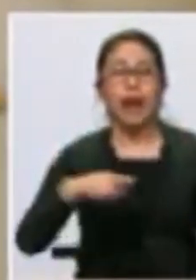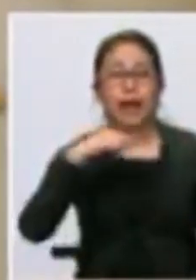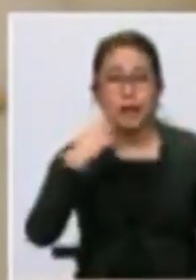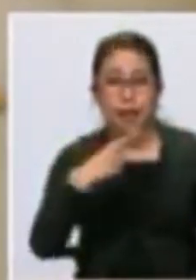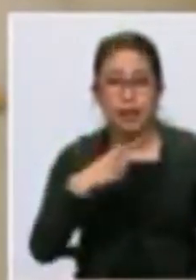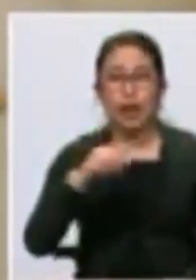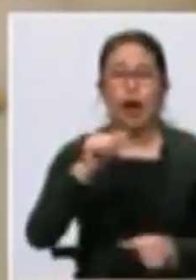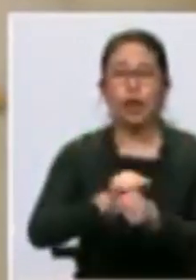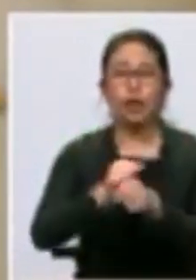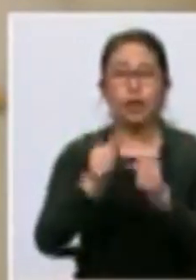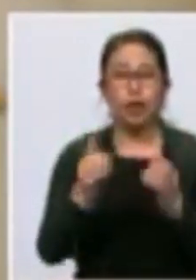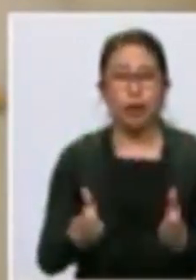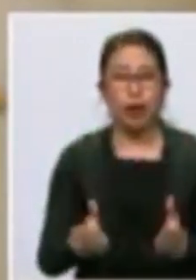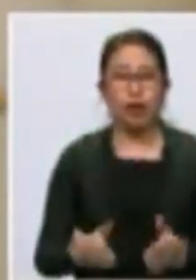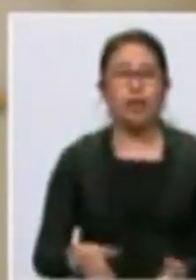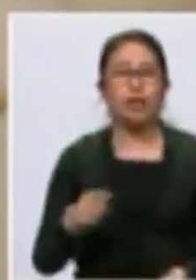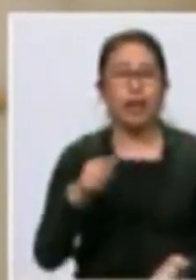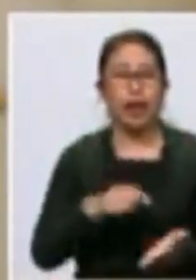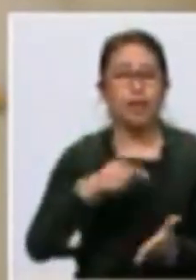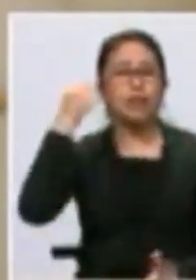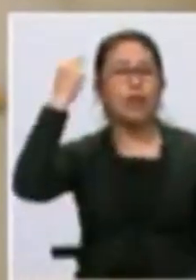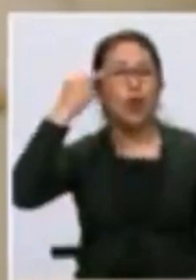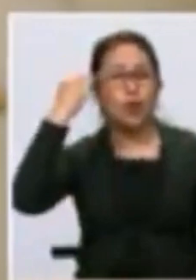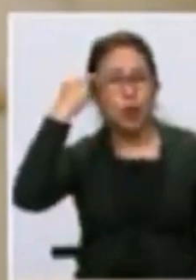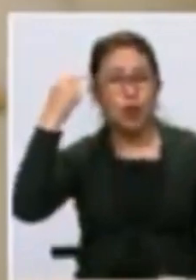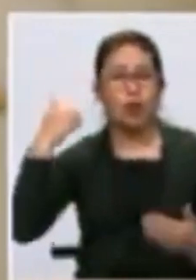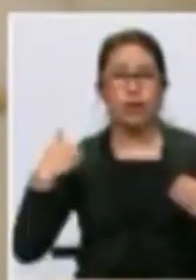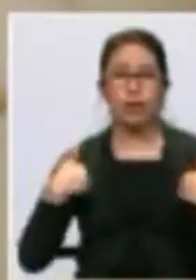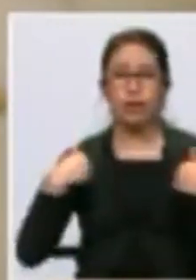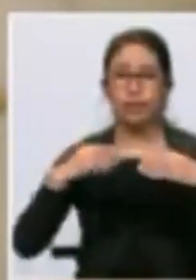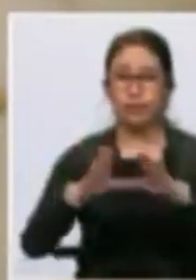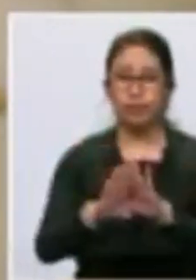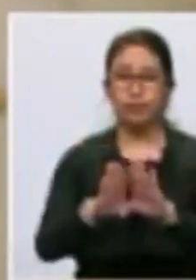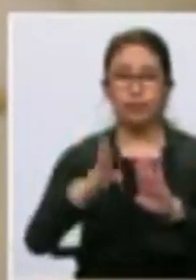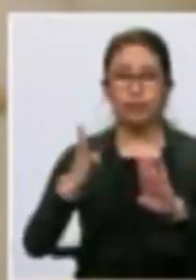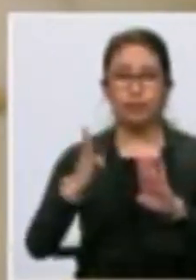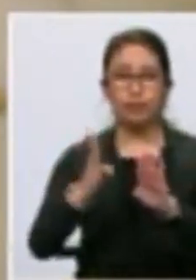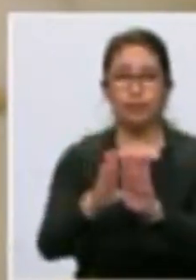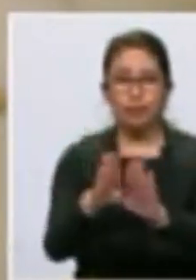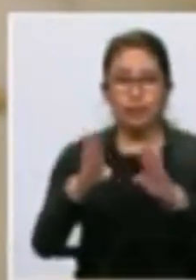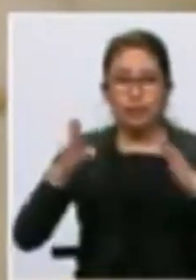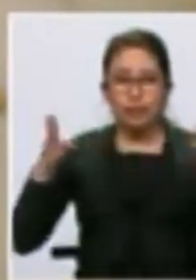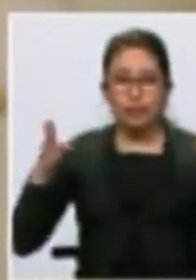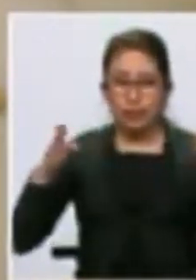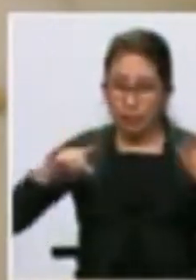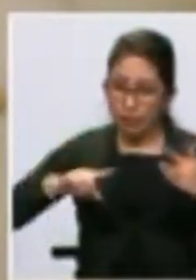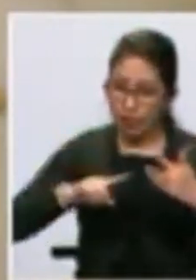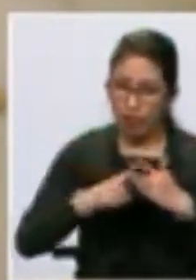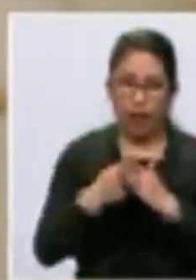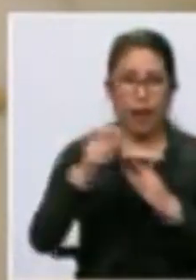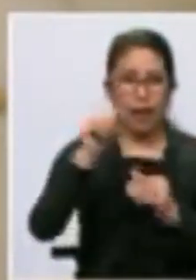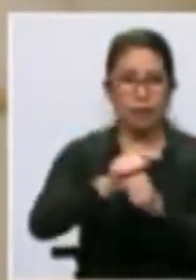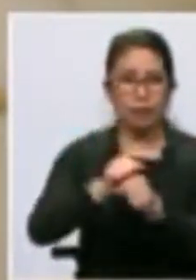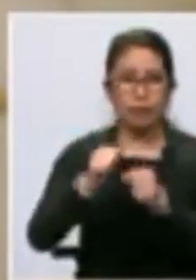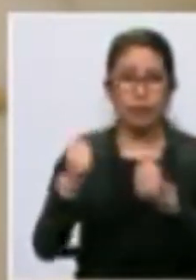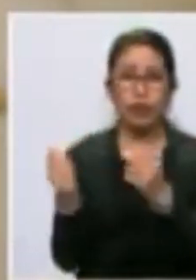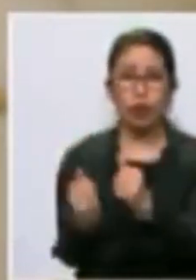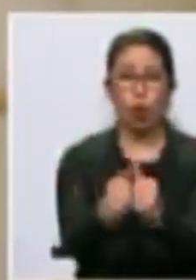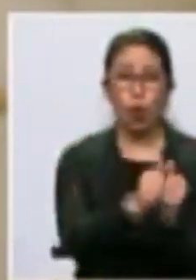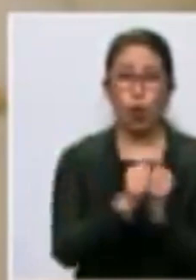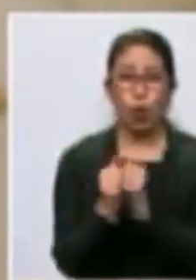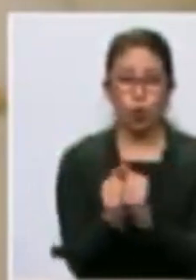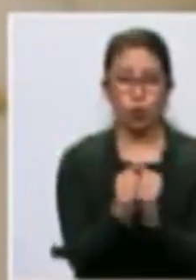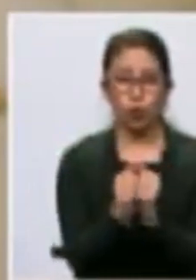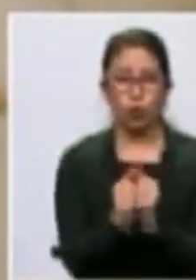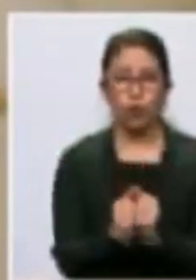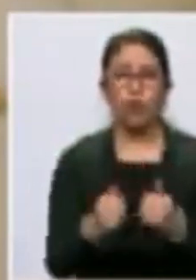movimiento obrero que este gobierno tiene las puertas abiertas para empezar a trabajar en conjunto una agenda común.